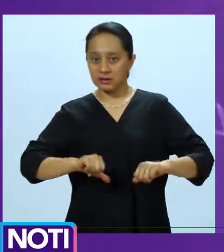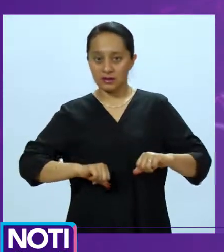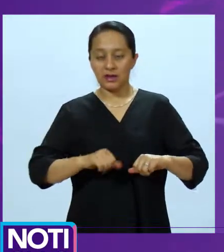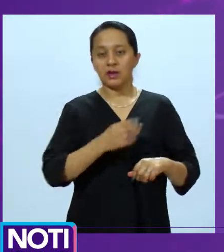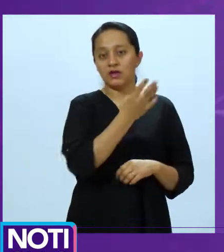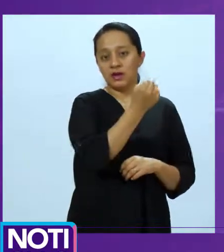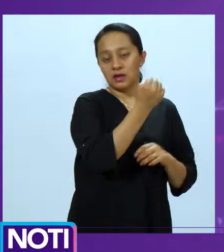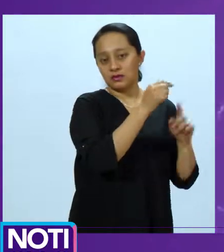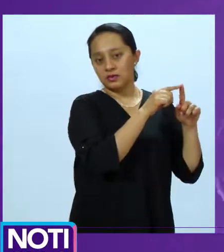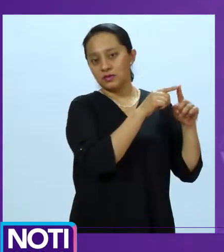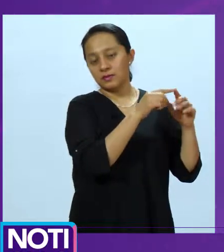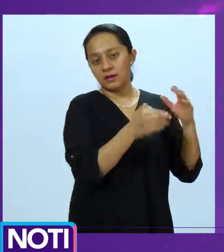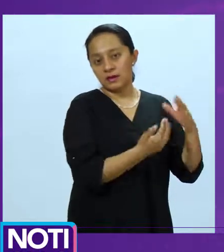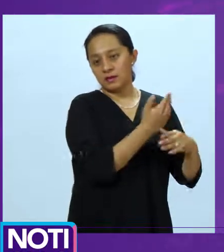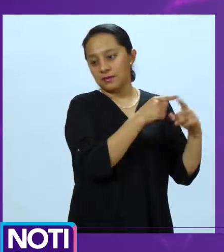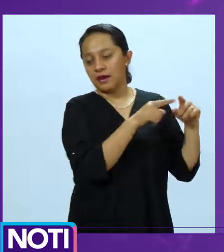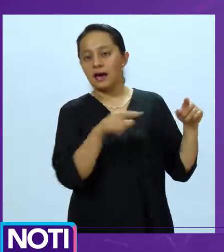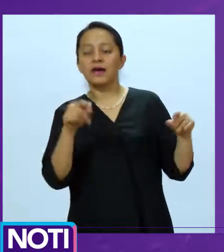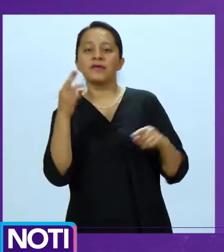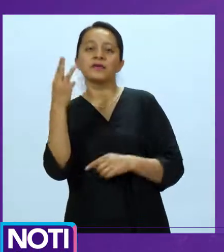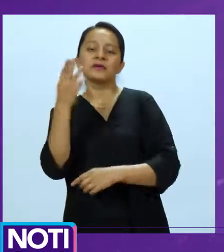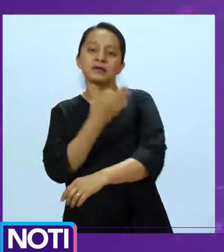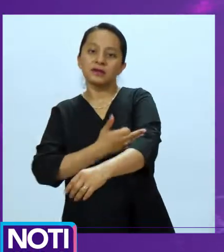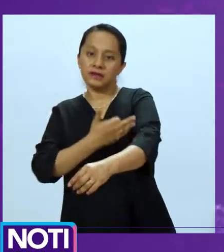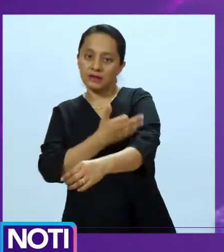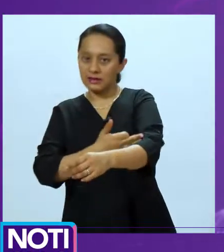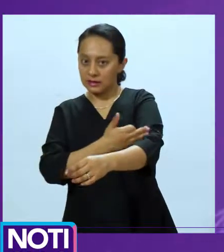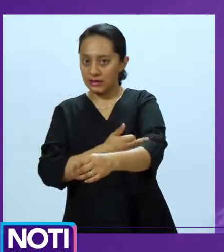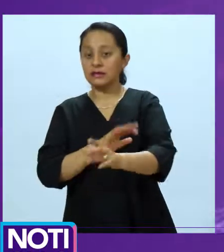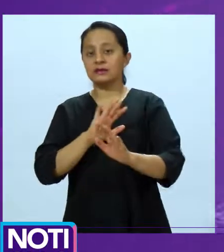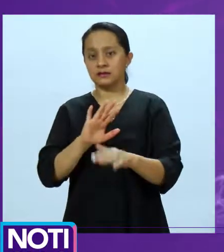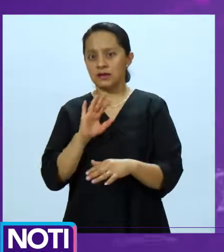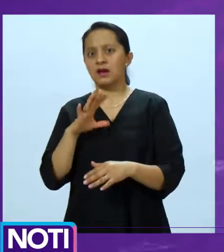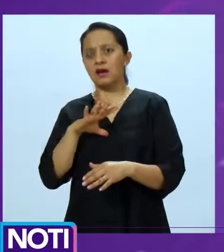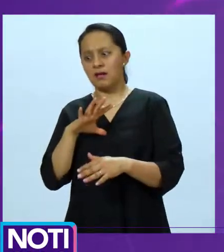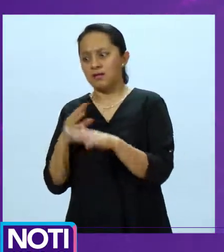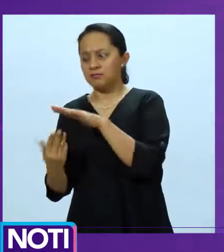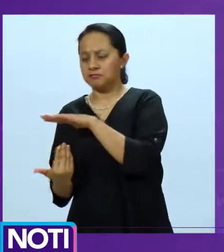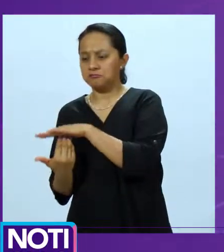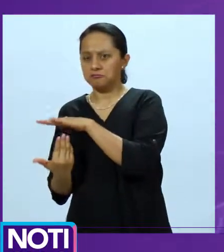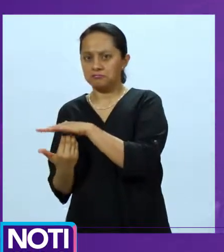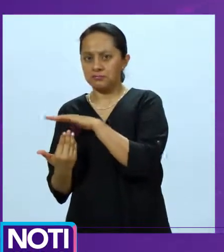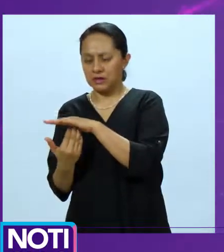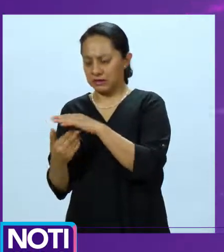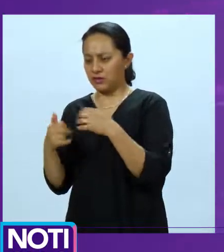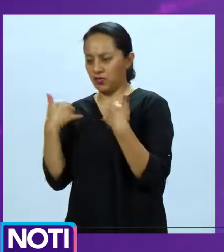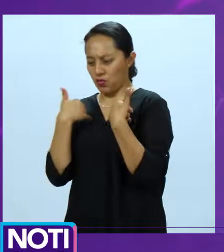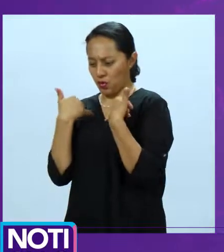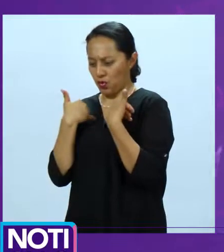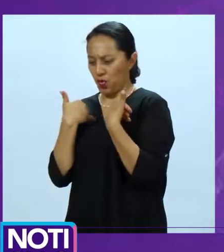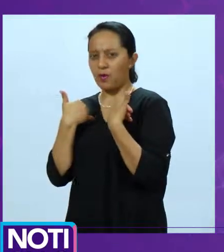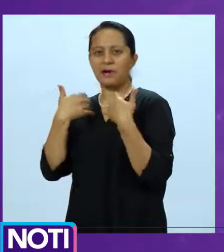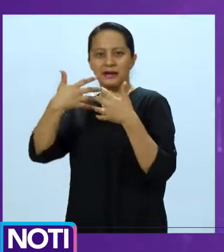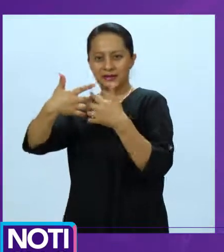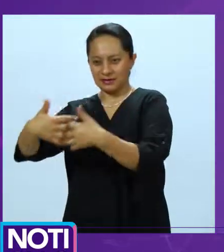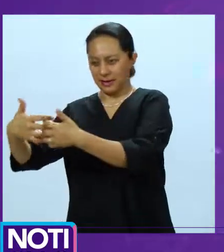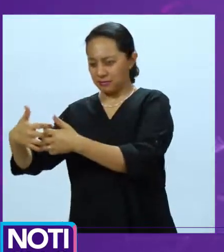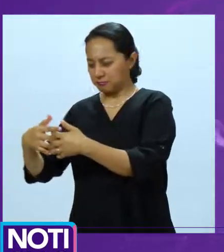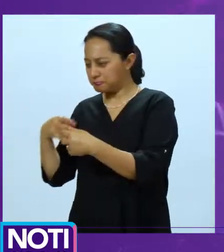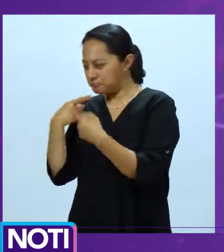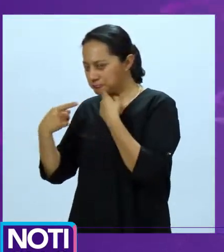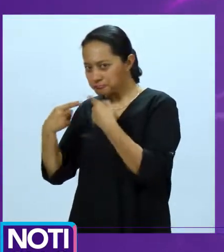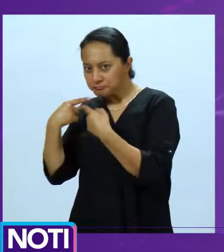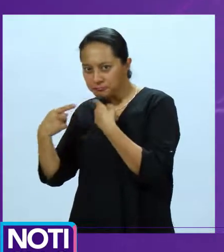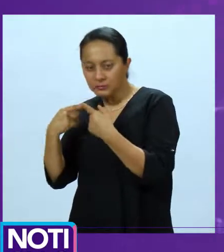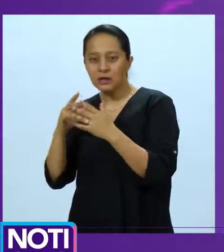mesa para que tanto los jóvenes como las empresas puedan integrarse al programa de Jóvenes Construyendo el Futuro, dirigido a apoyar a quienes no